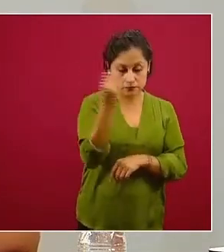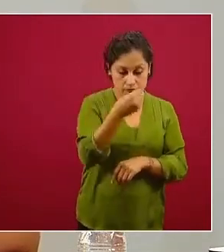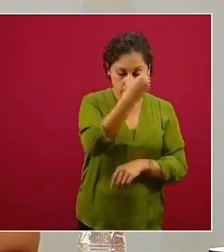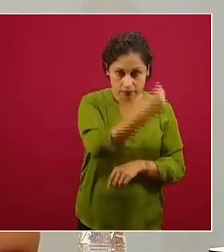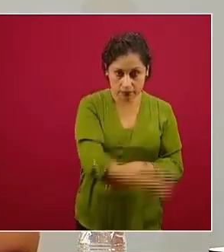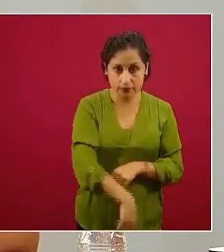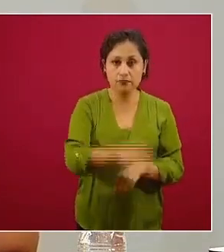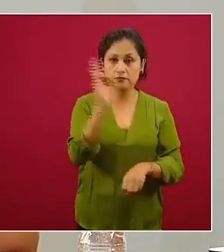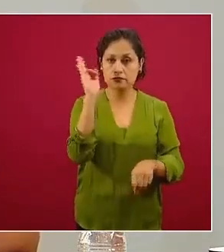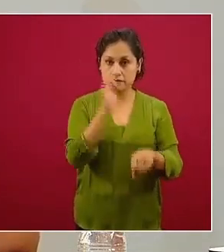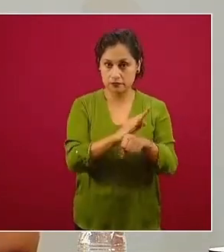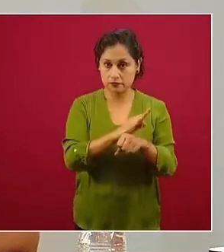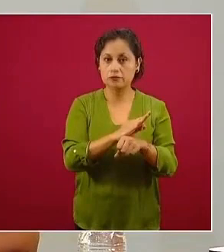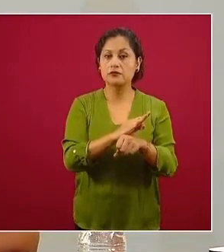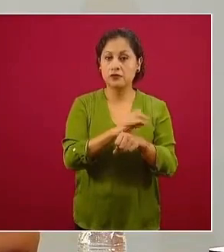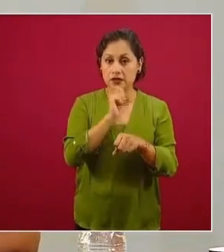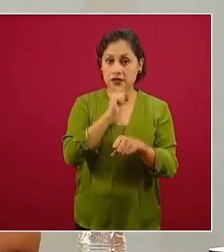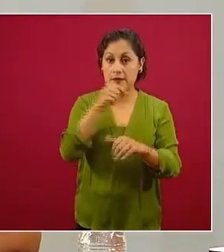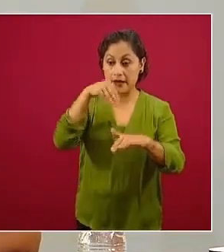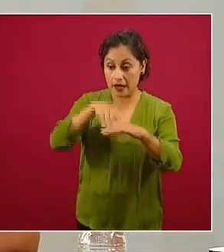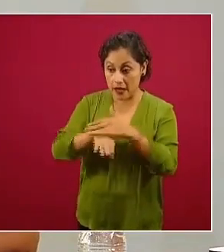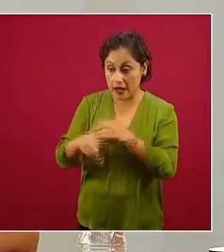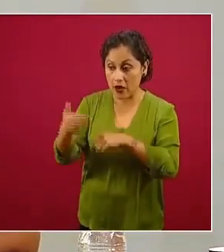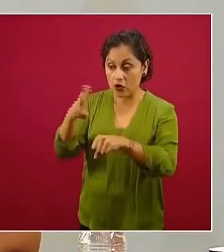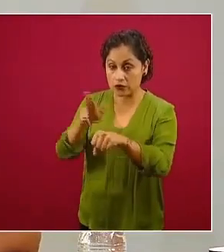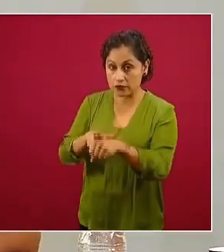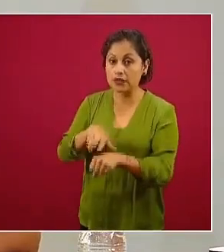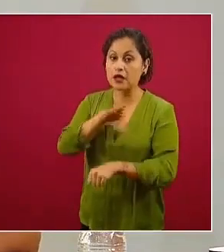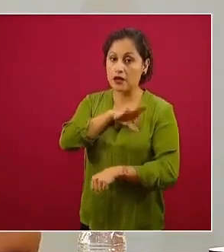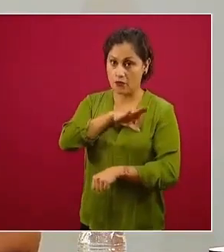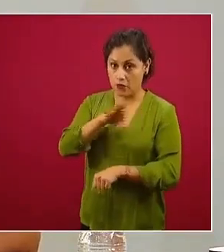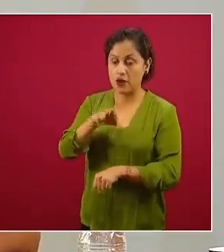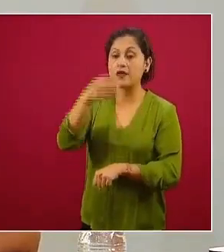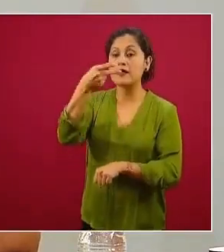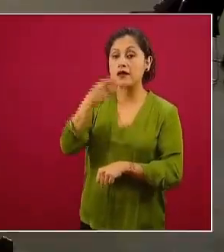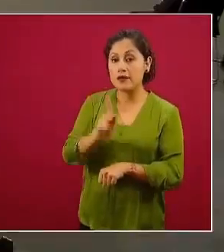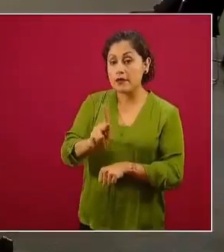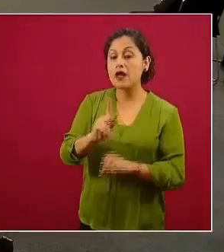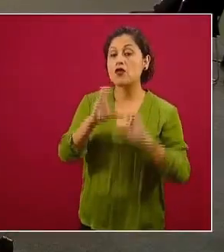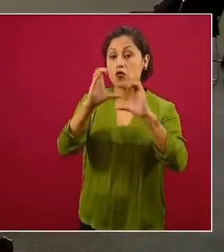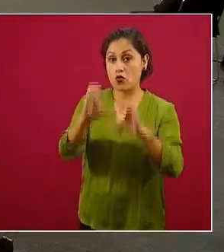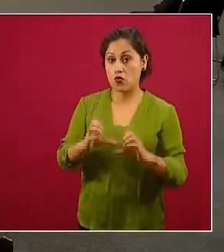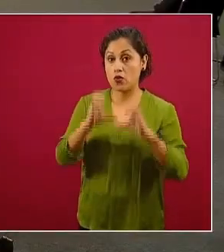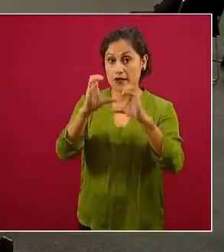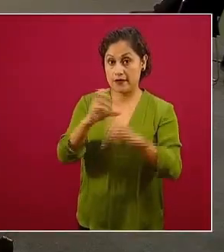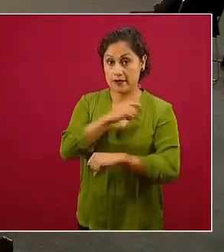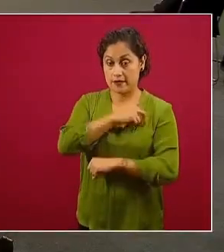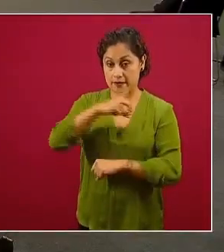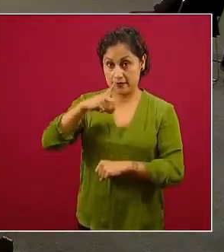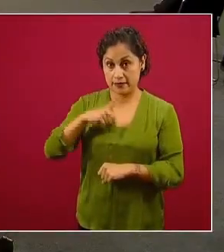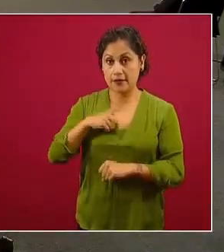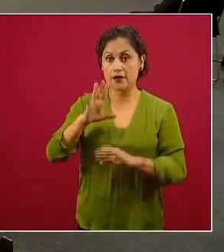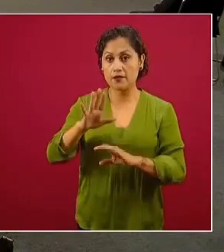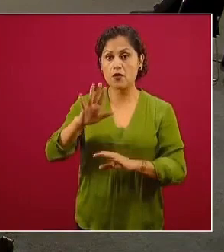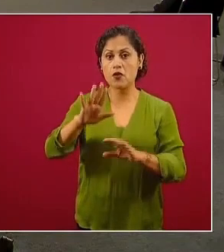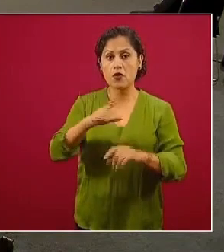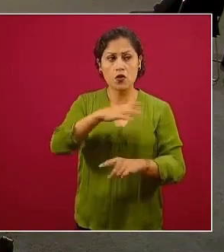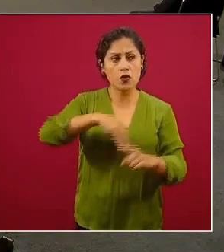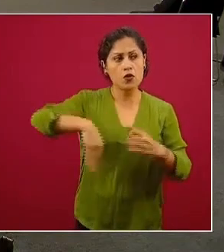seguro y resguardado dentro de estas mismas instalaciones. Las personas nos conocen,